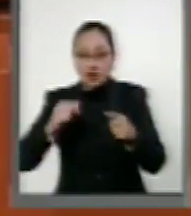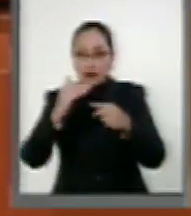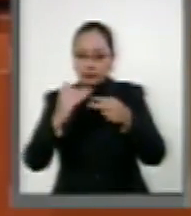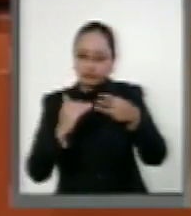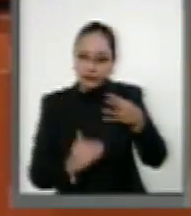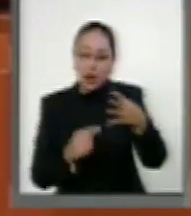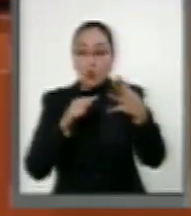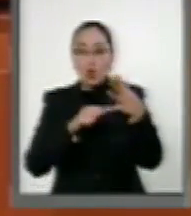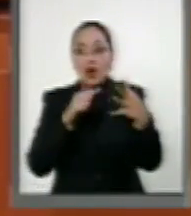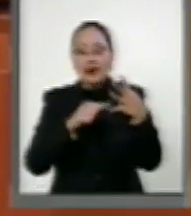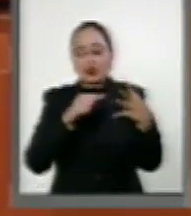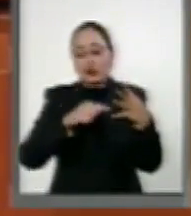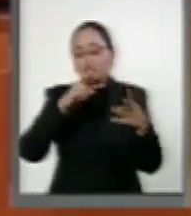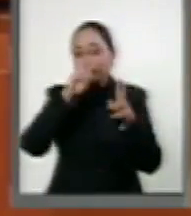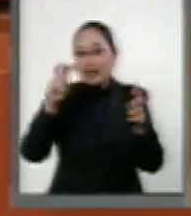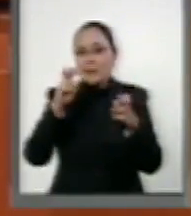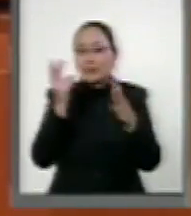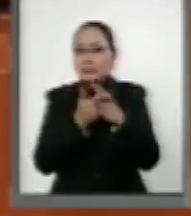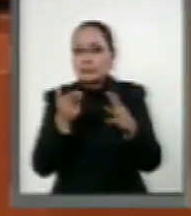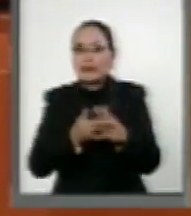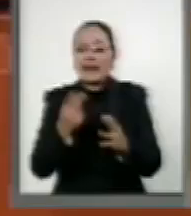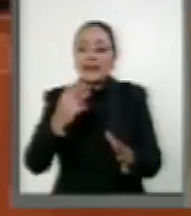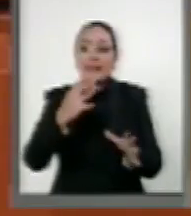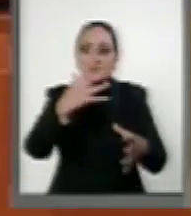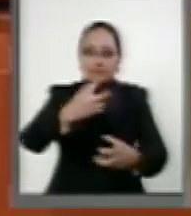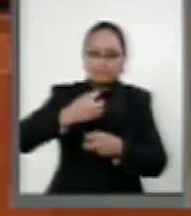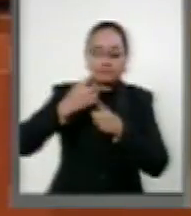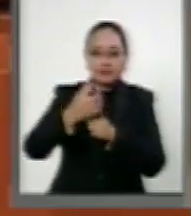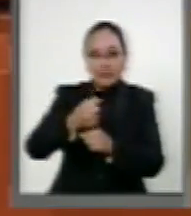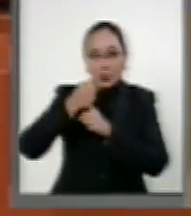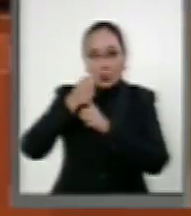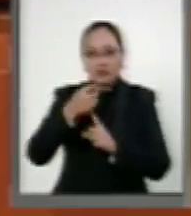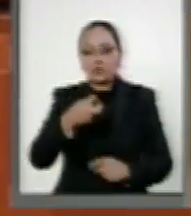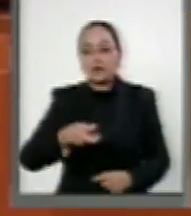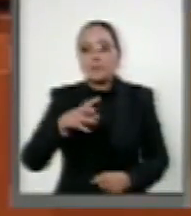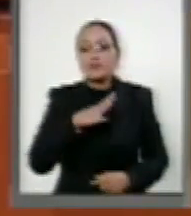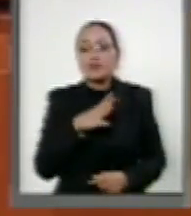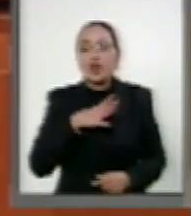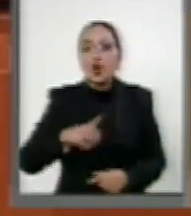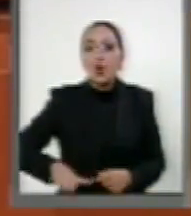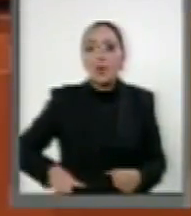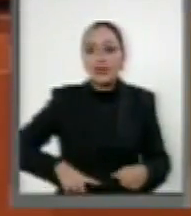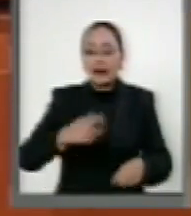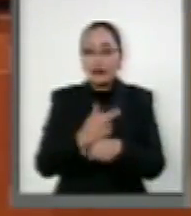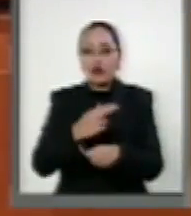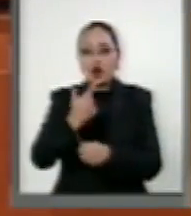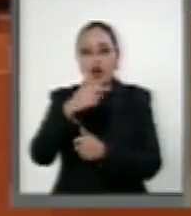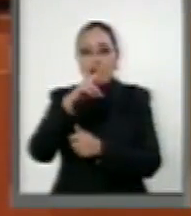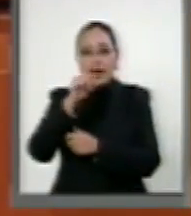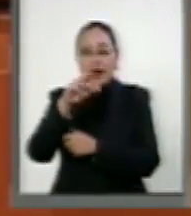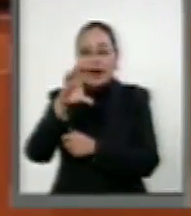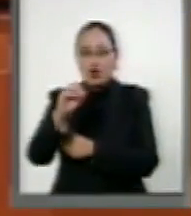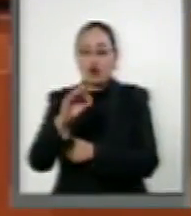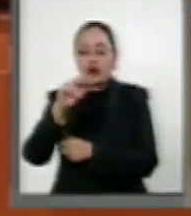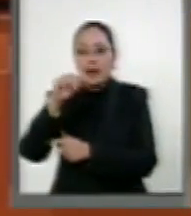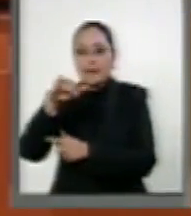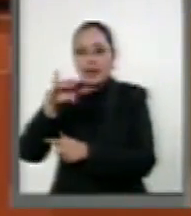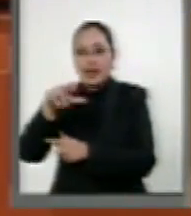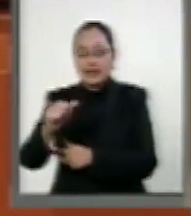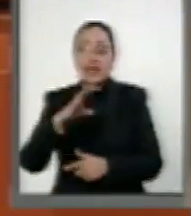secuestros. Durante los tres años de gestión del gobernador Graco Ramírez han ocurrido al menos 1.700